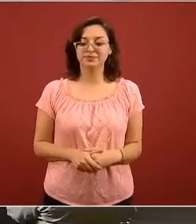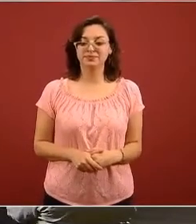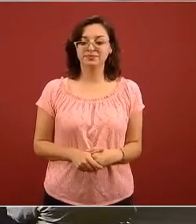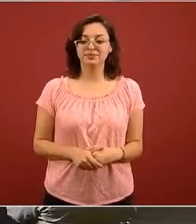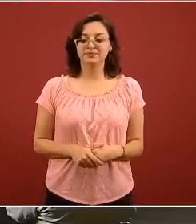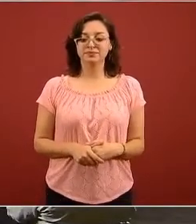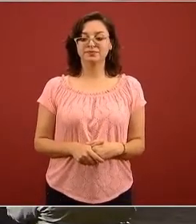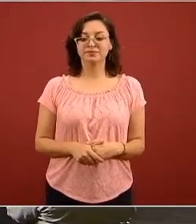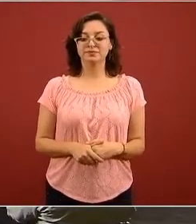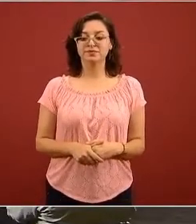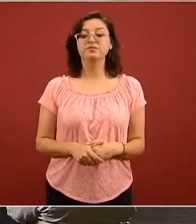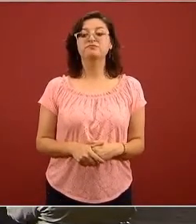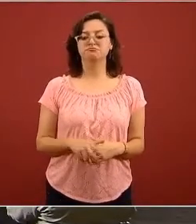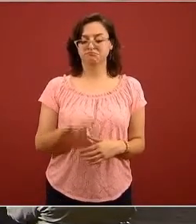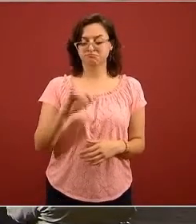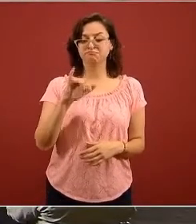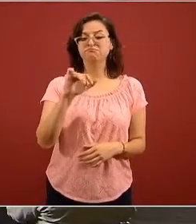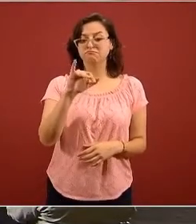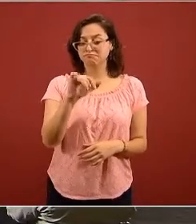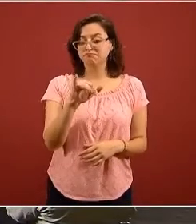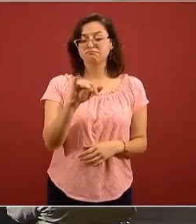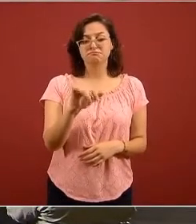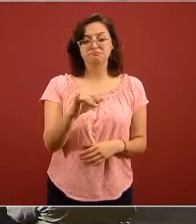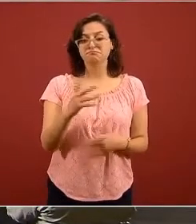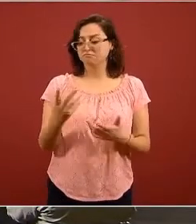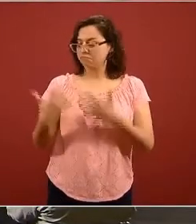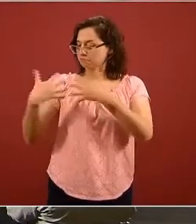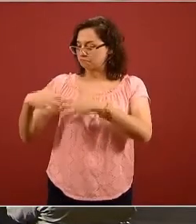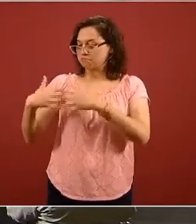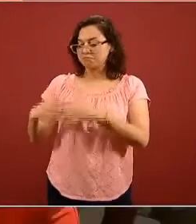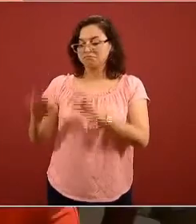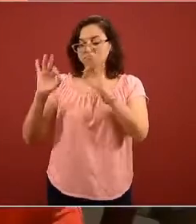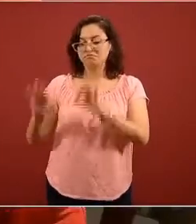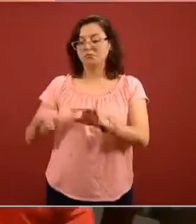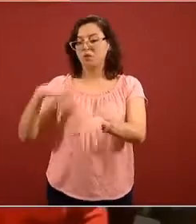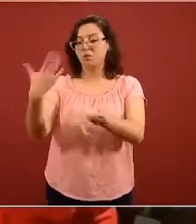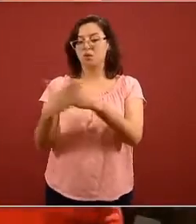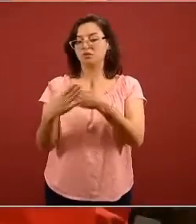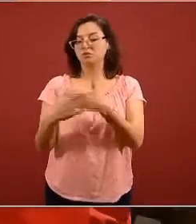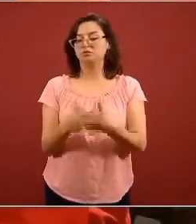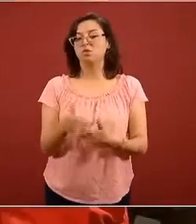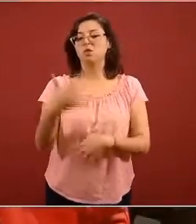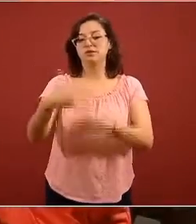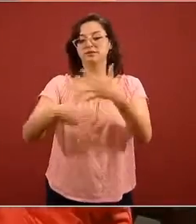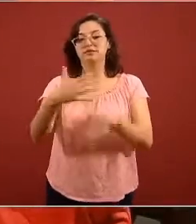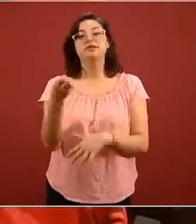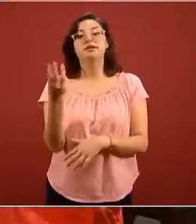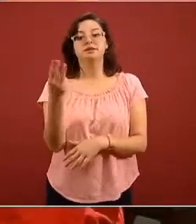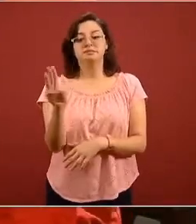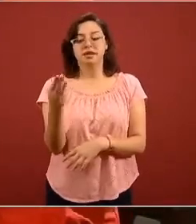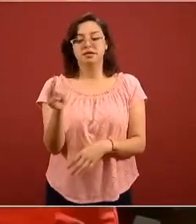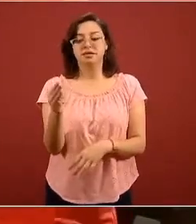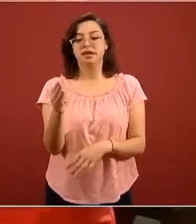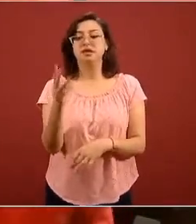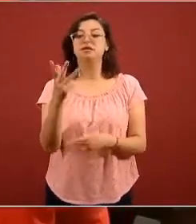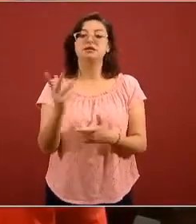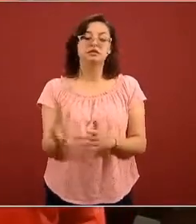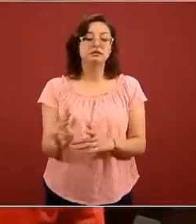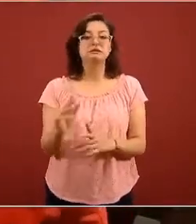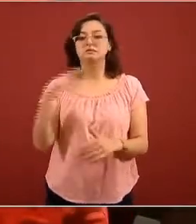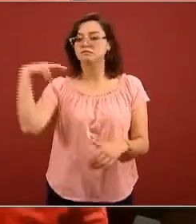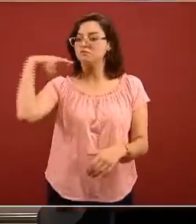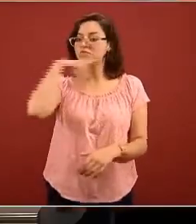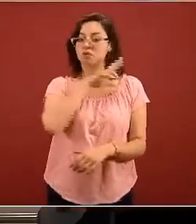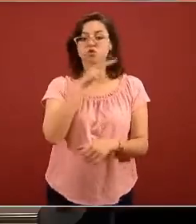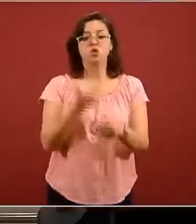la idea es que estén completamente ensamblados para el 15 de mayo y en pocos días instalados en los hospitales de acuerdo